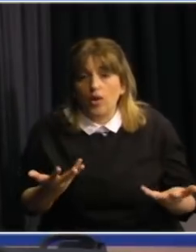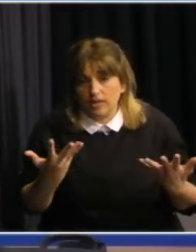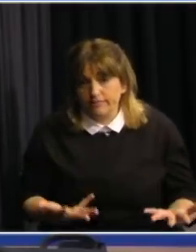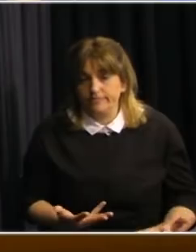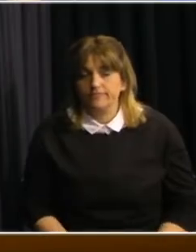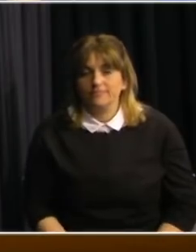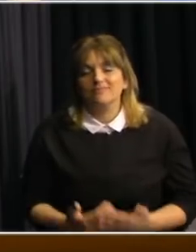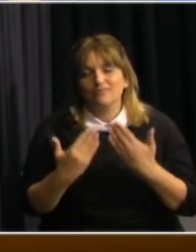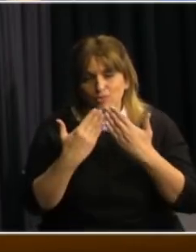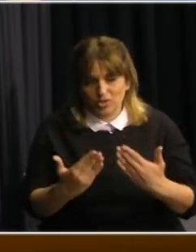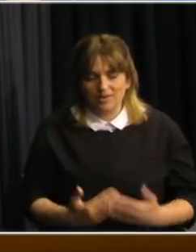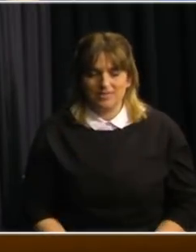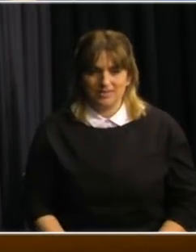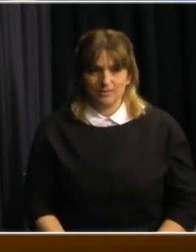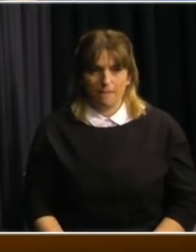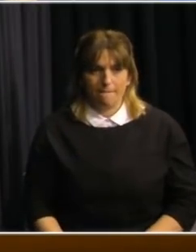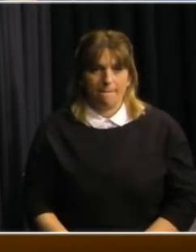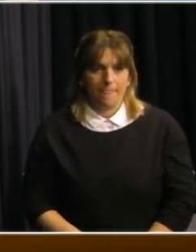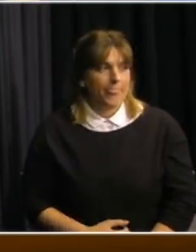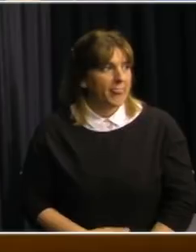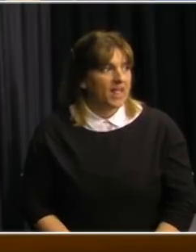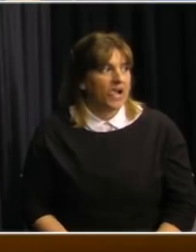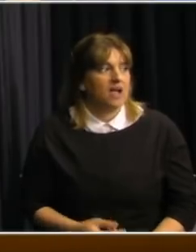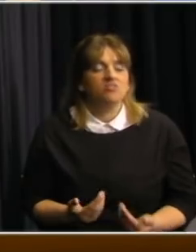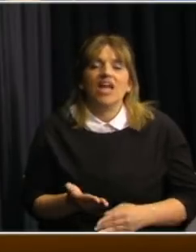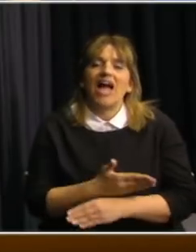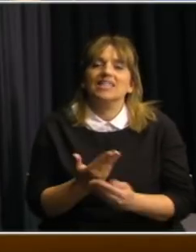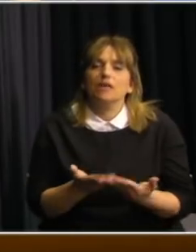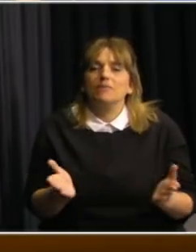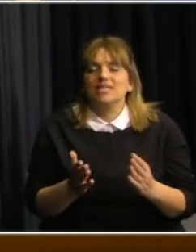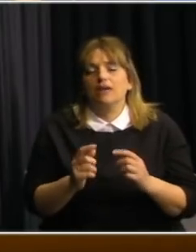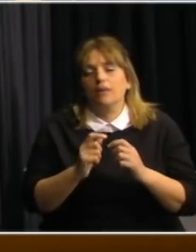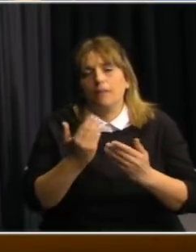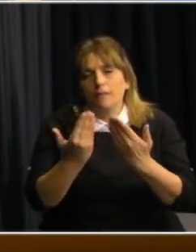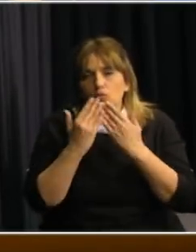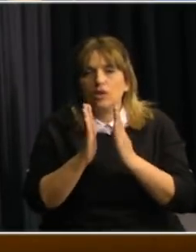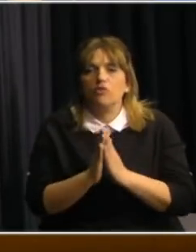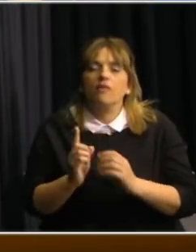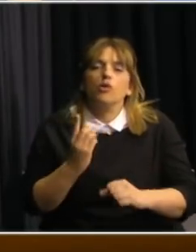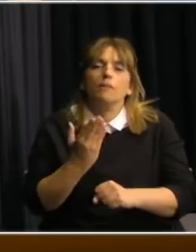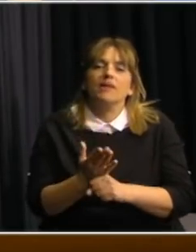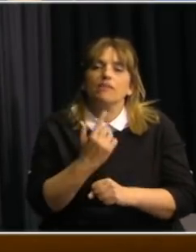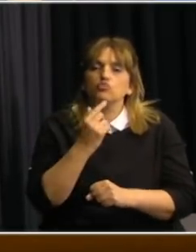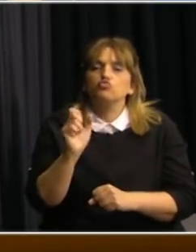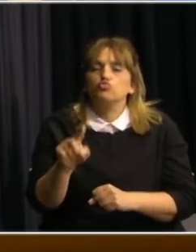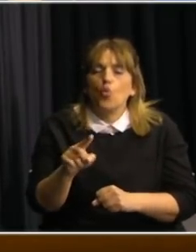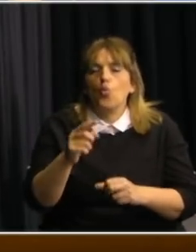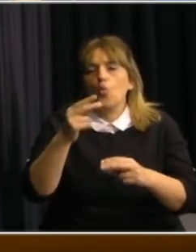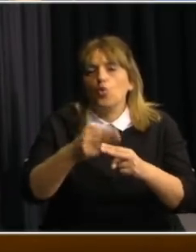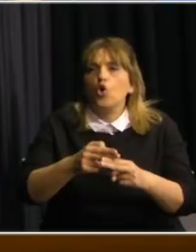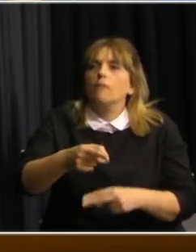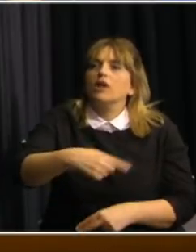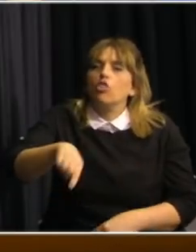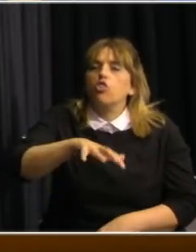tengan los periodistas. Muchas gracias. Antes de formular la pregunta les solicitamos por favor que se identifiquen y